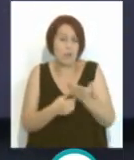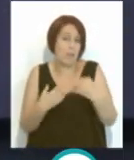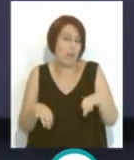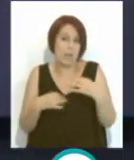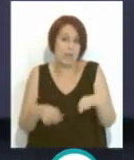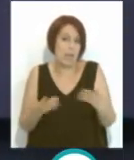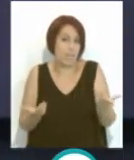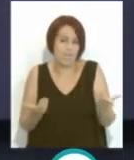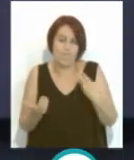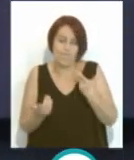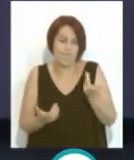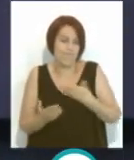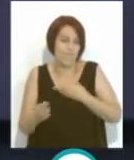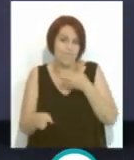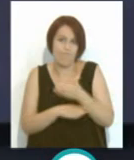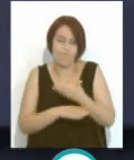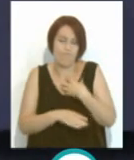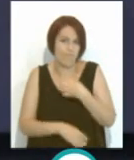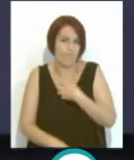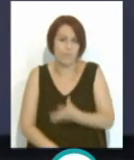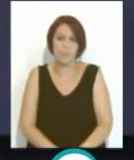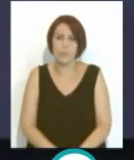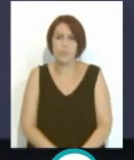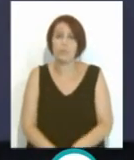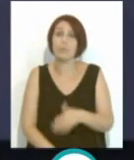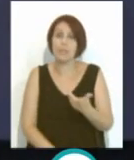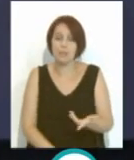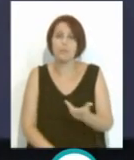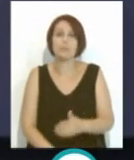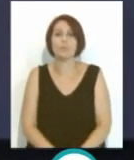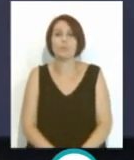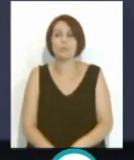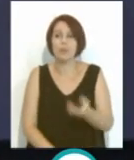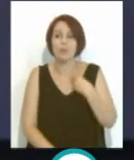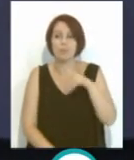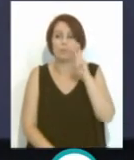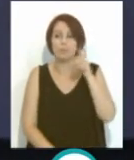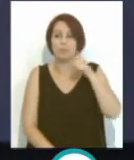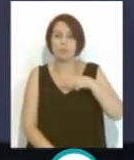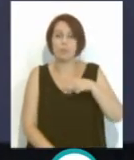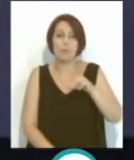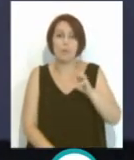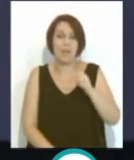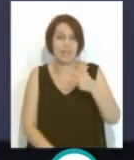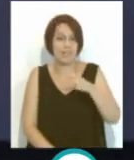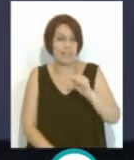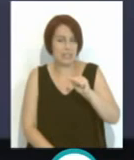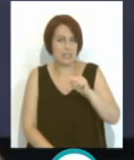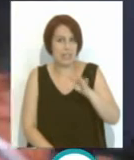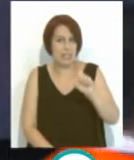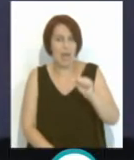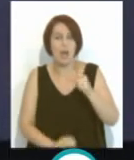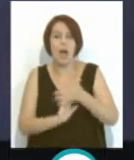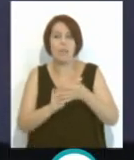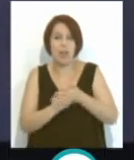no tengo la suerte de visitar. Claro, es que ese es el tema. Ahí vemos también a Pacheta hablando con Juan